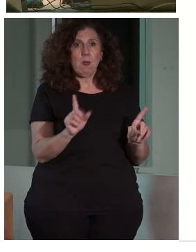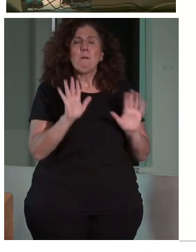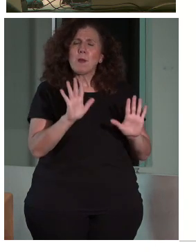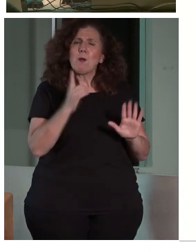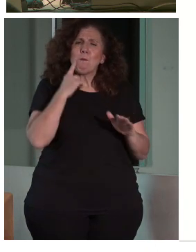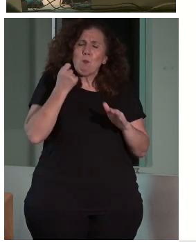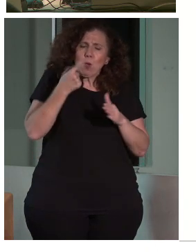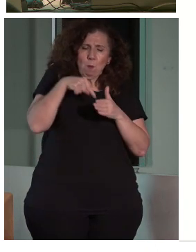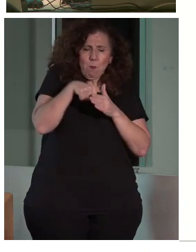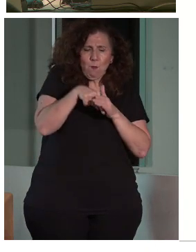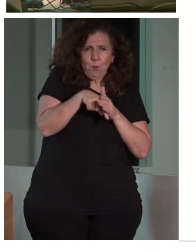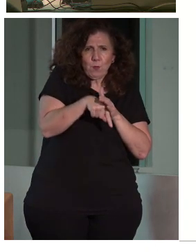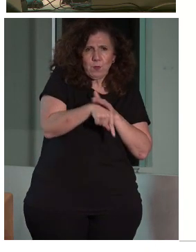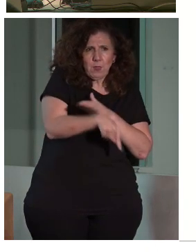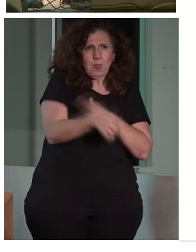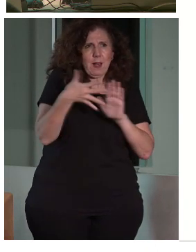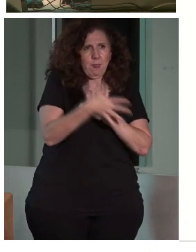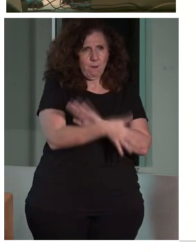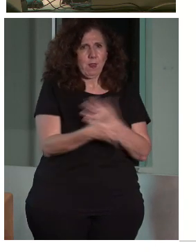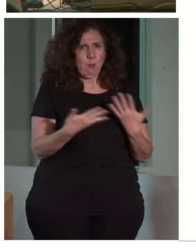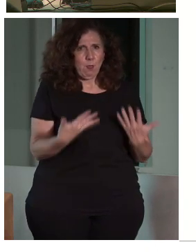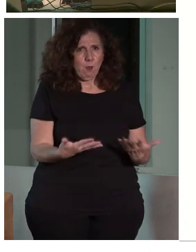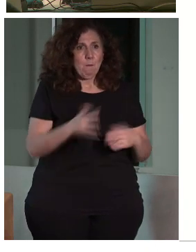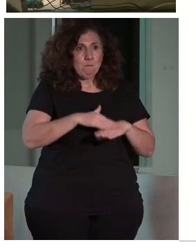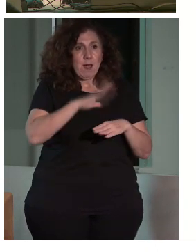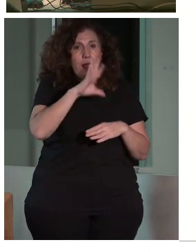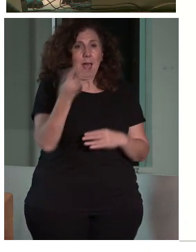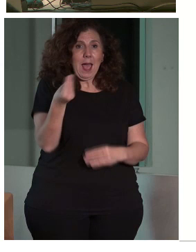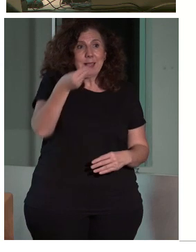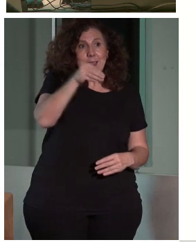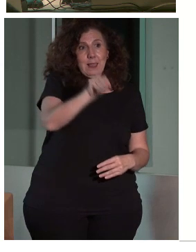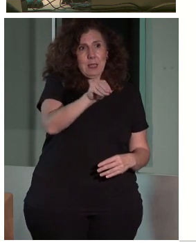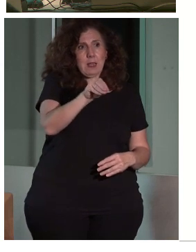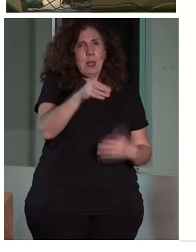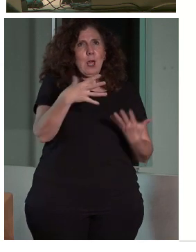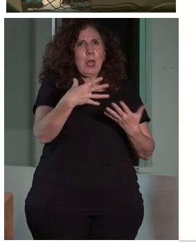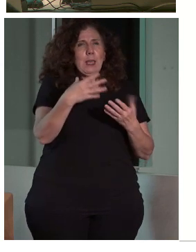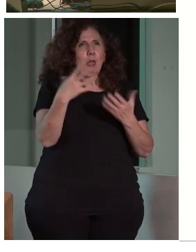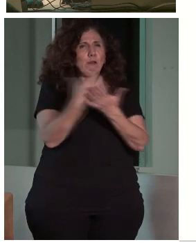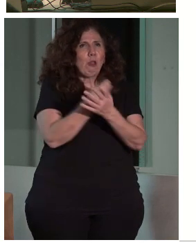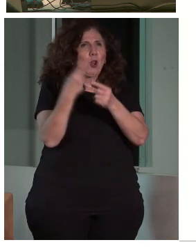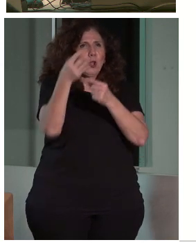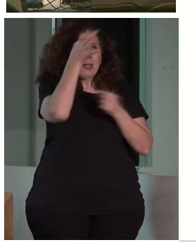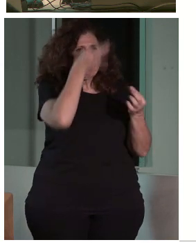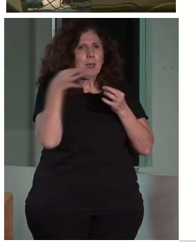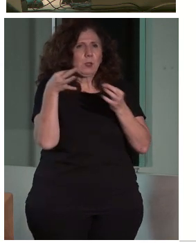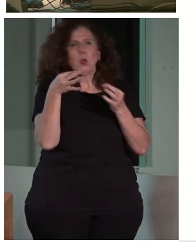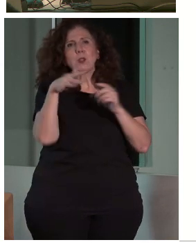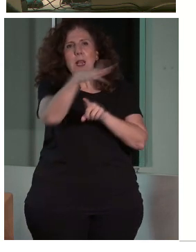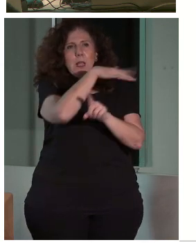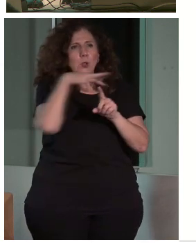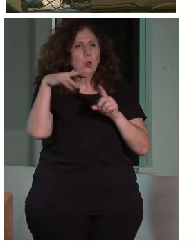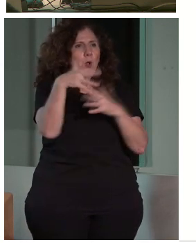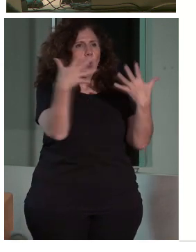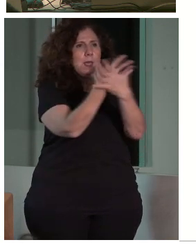definición. Añadí, además, incluye todos los aspectos del entorno que resultan de la interacción entre